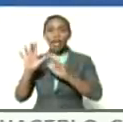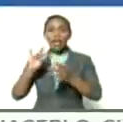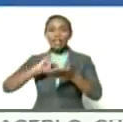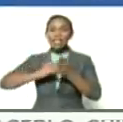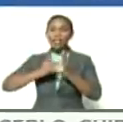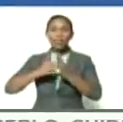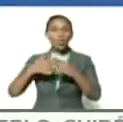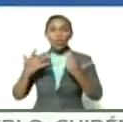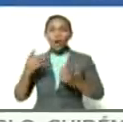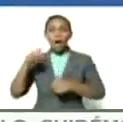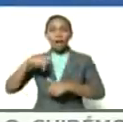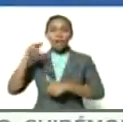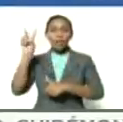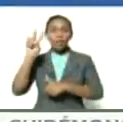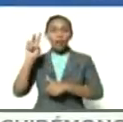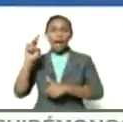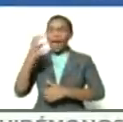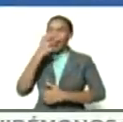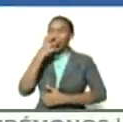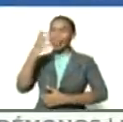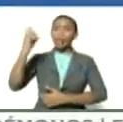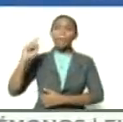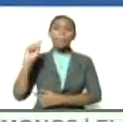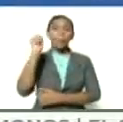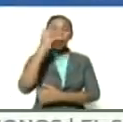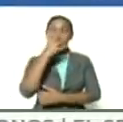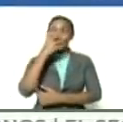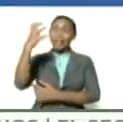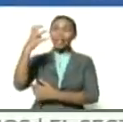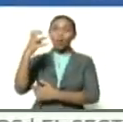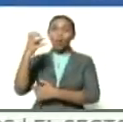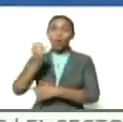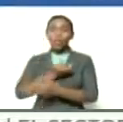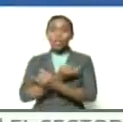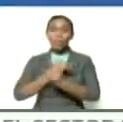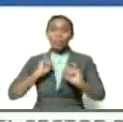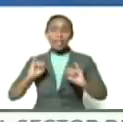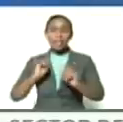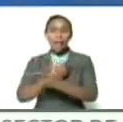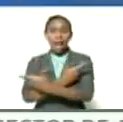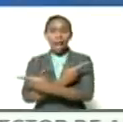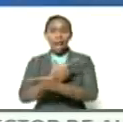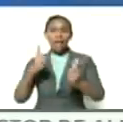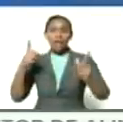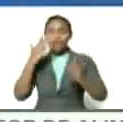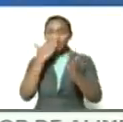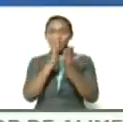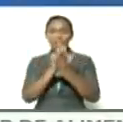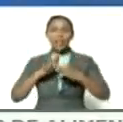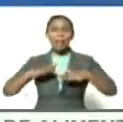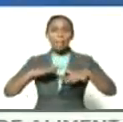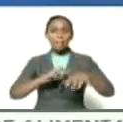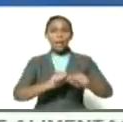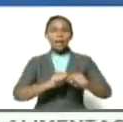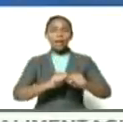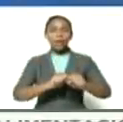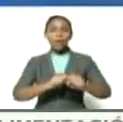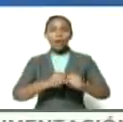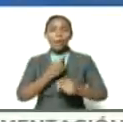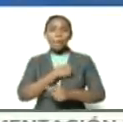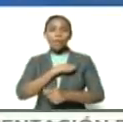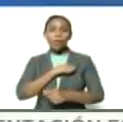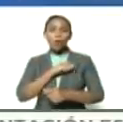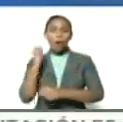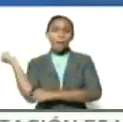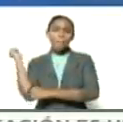Venezuela el grito primer grito de emancipación y de libertad frente al imperio español el